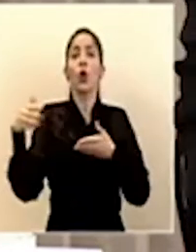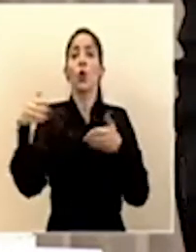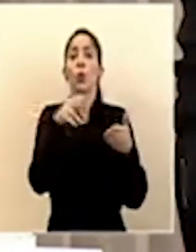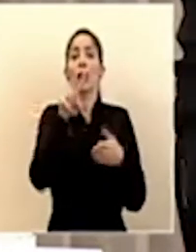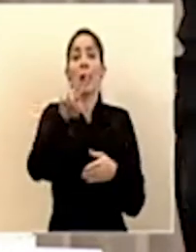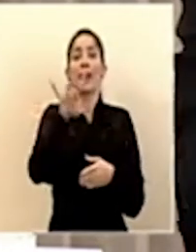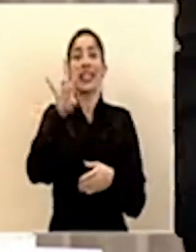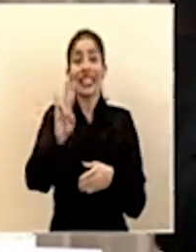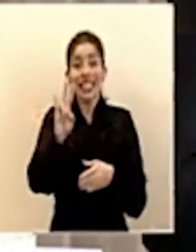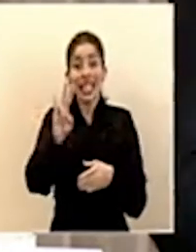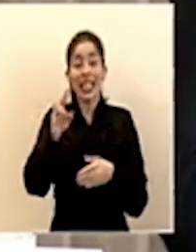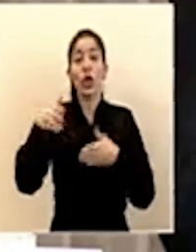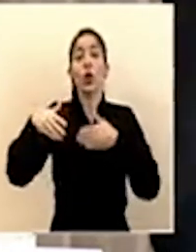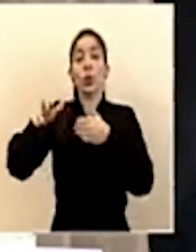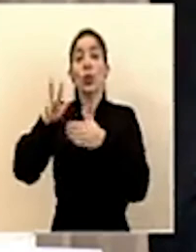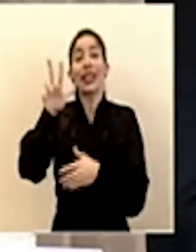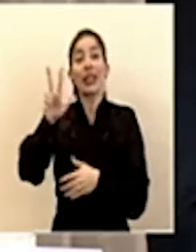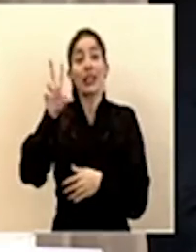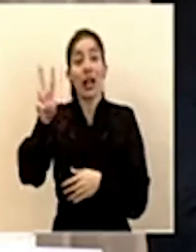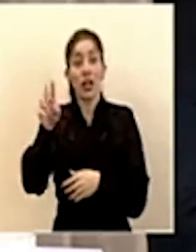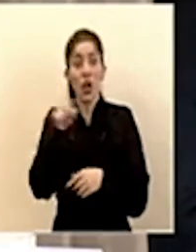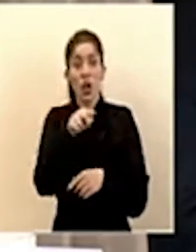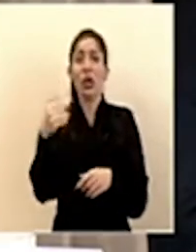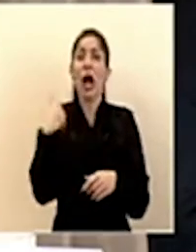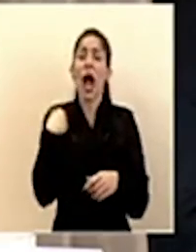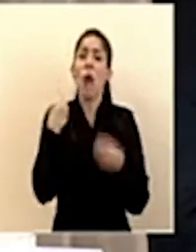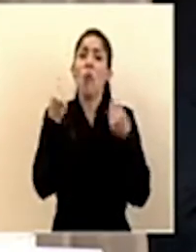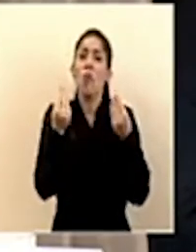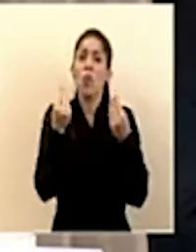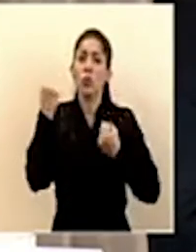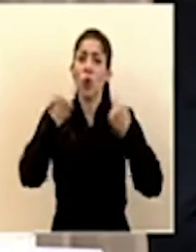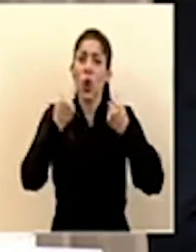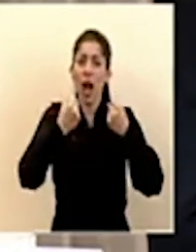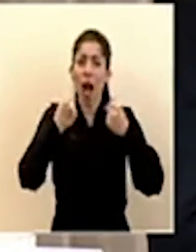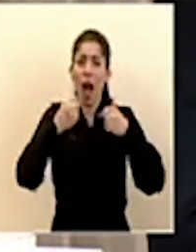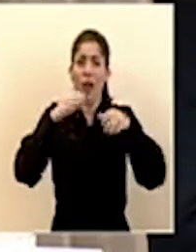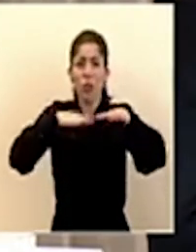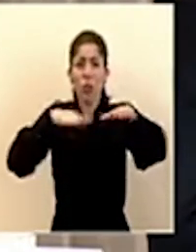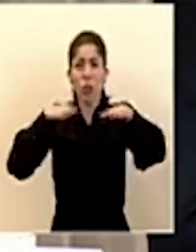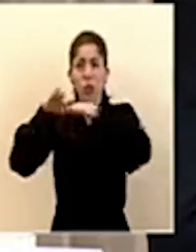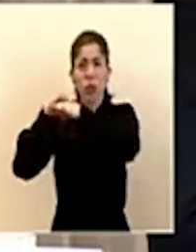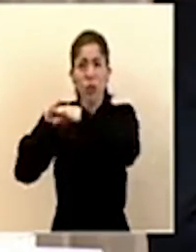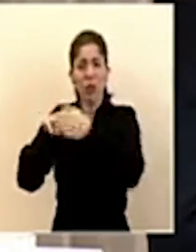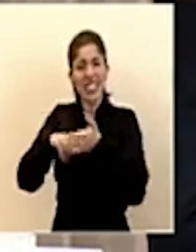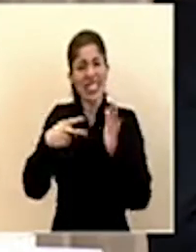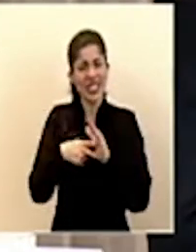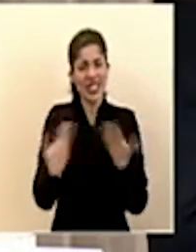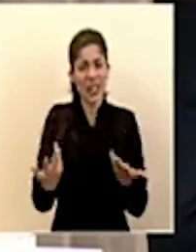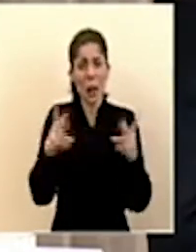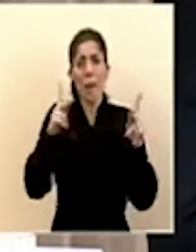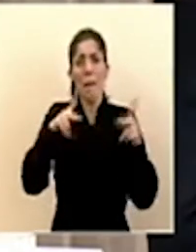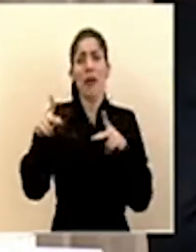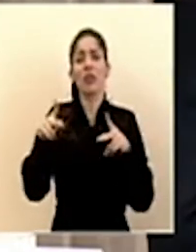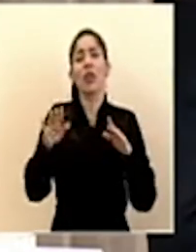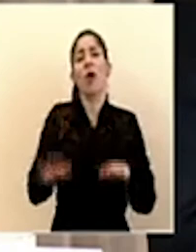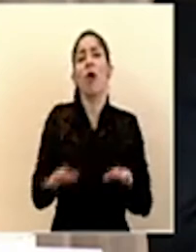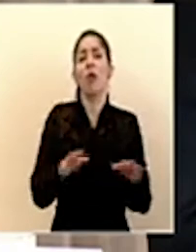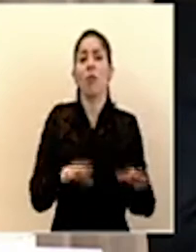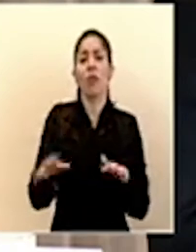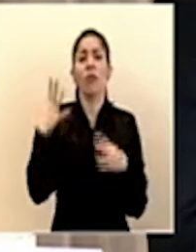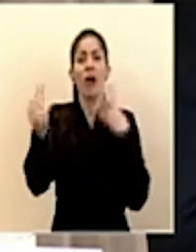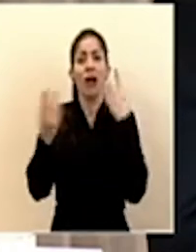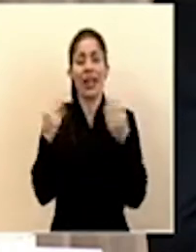27 en la ruta 32 hay una gran cantidad de carros lo que significa que estamos bajando la guardia